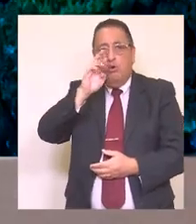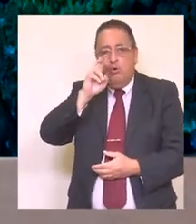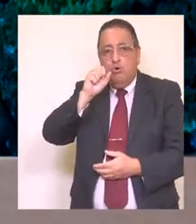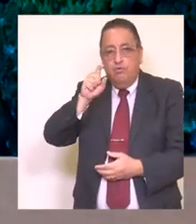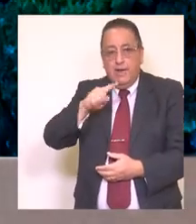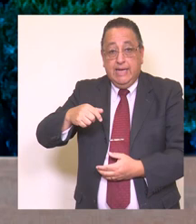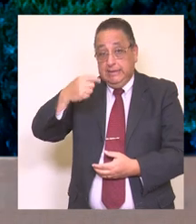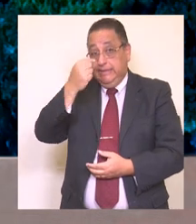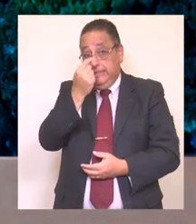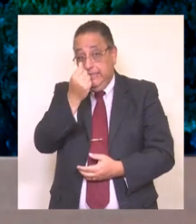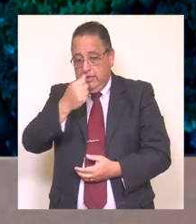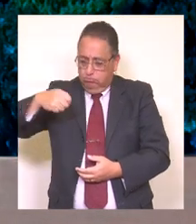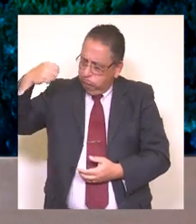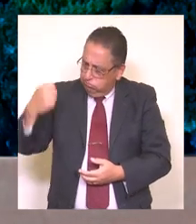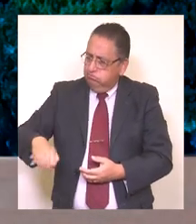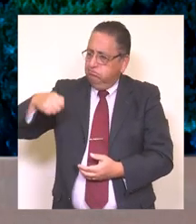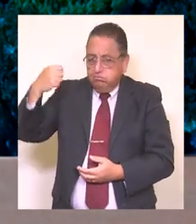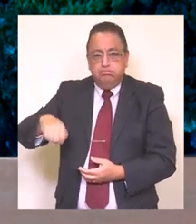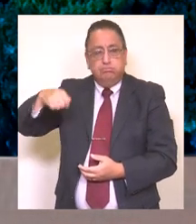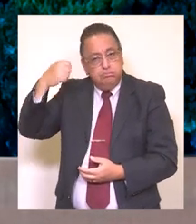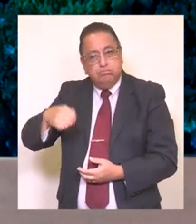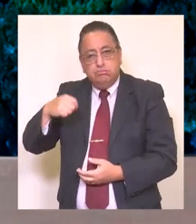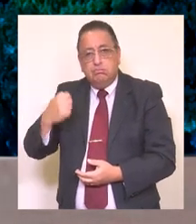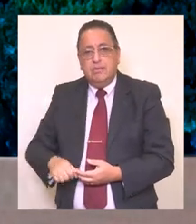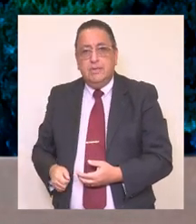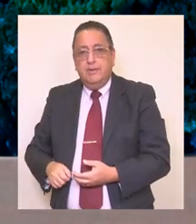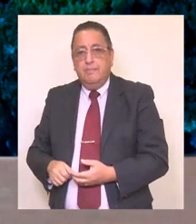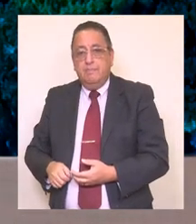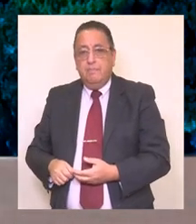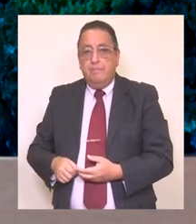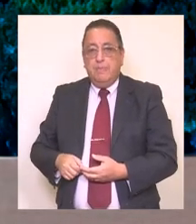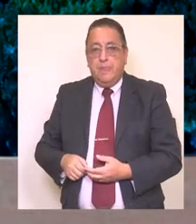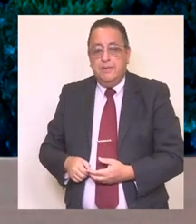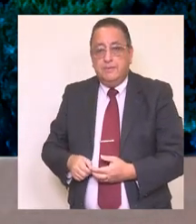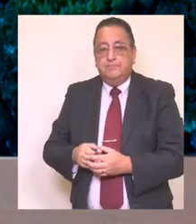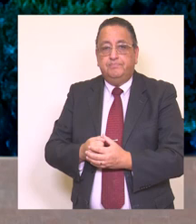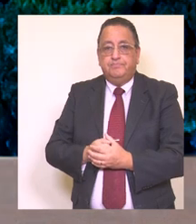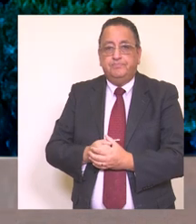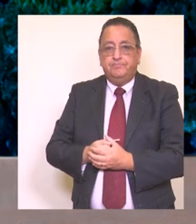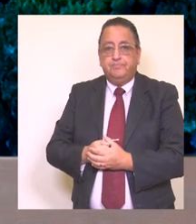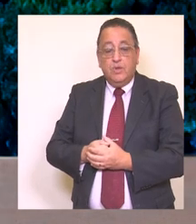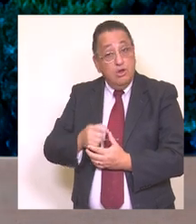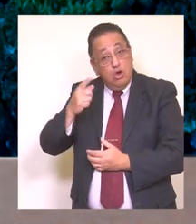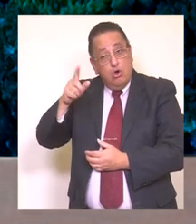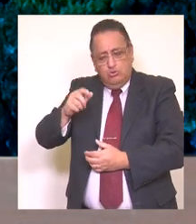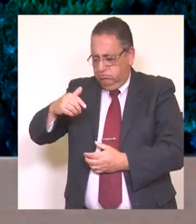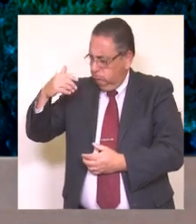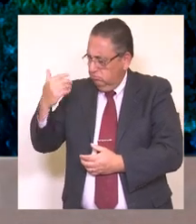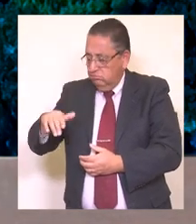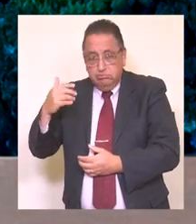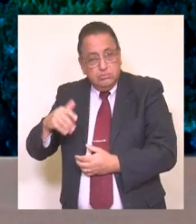Otro hecho importante es que hace un año atrás, de hecho el mismo día de la cuenta pública del año pasado,